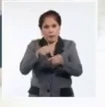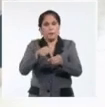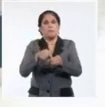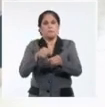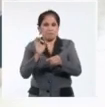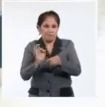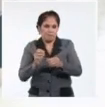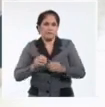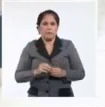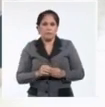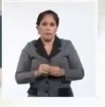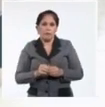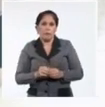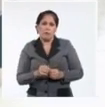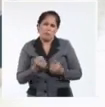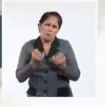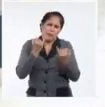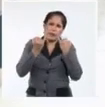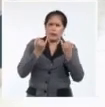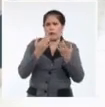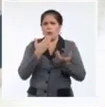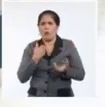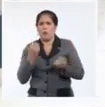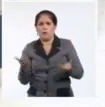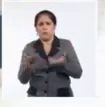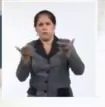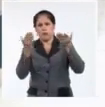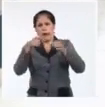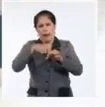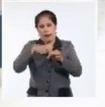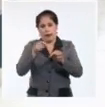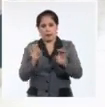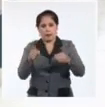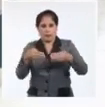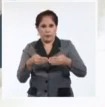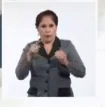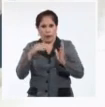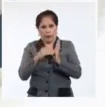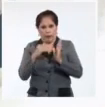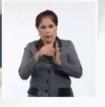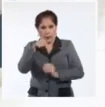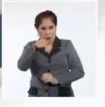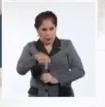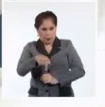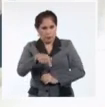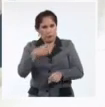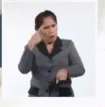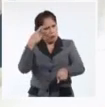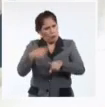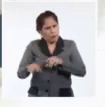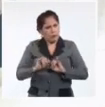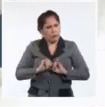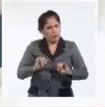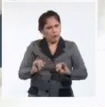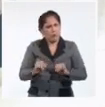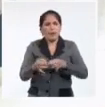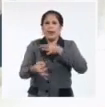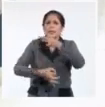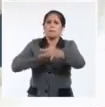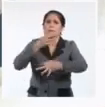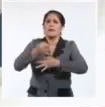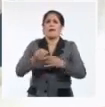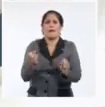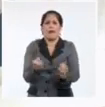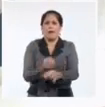estructura auxiliar a la Isla de la Juventud que concluye hoy en horas de la tarde. Nosotros en próximos espacios informativos haremos más